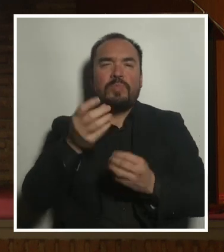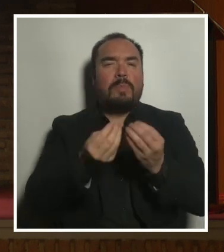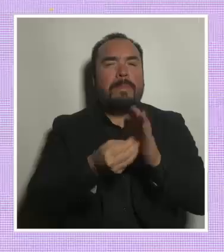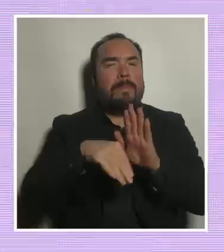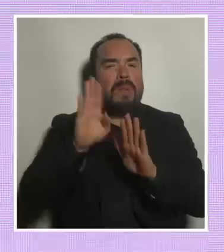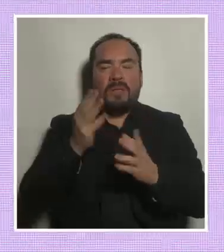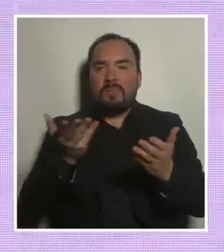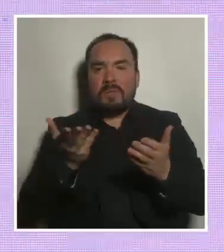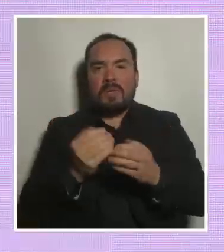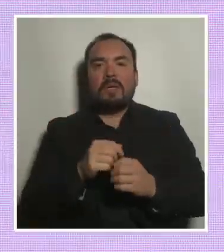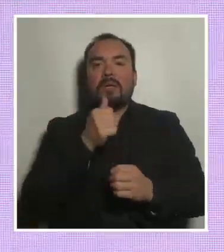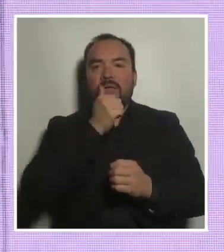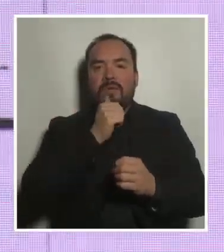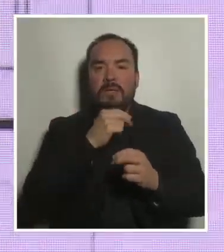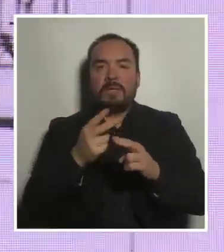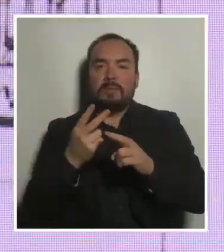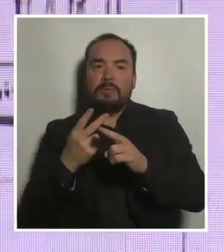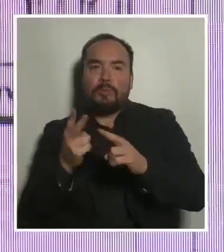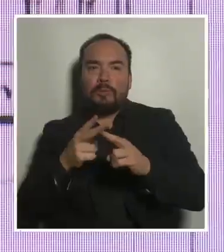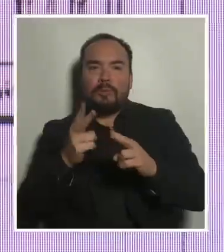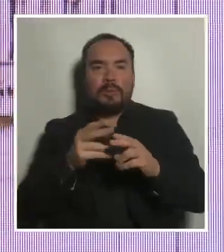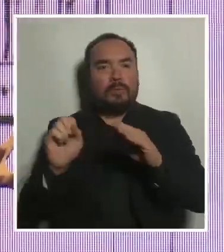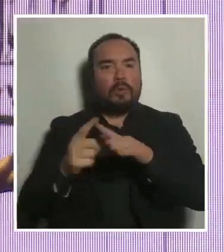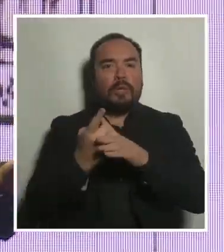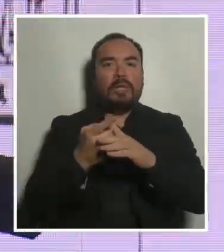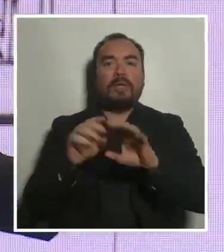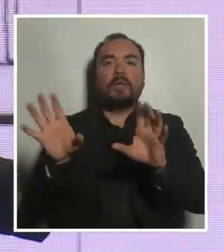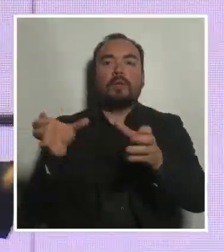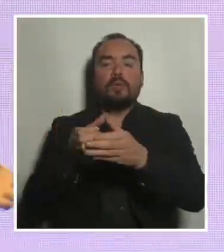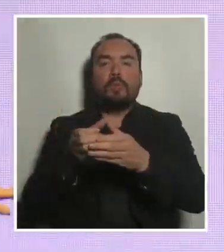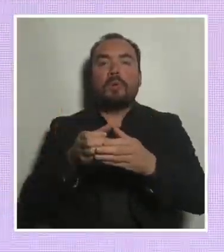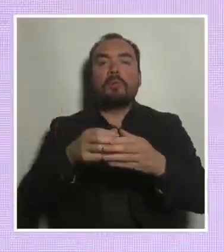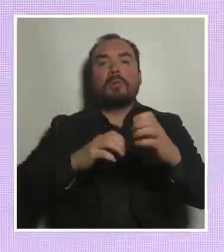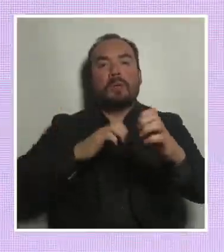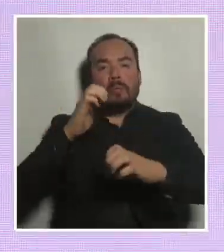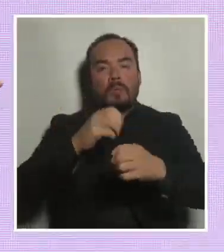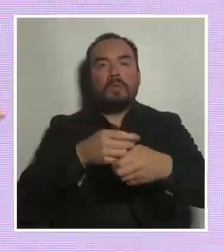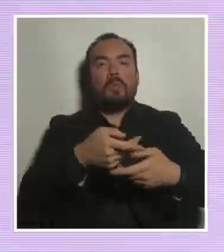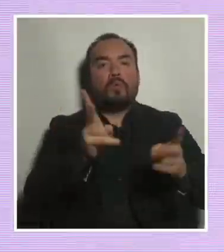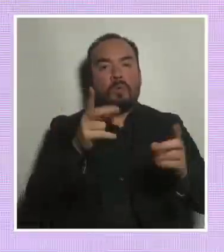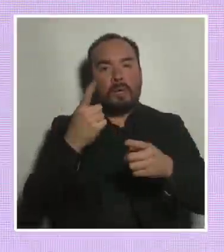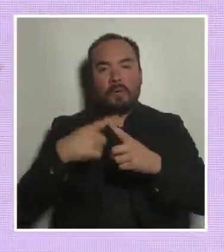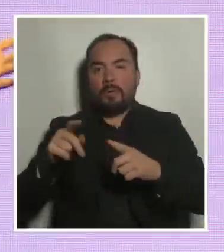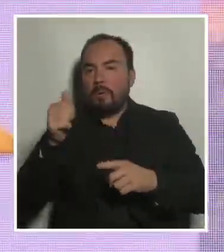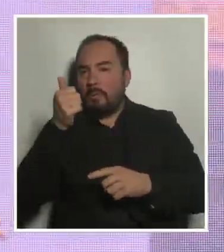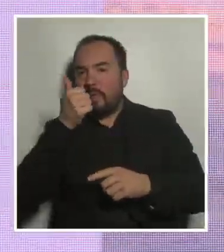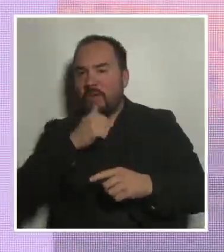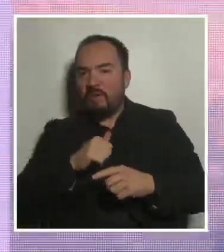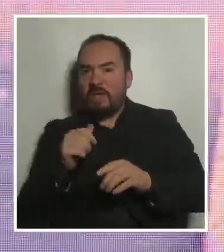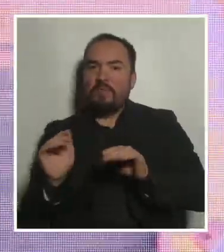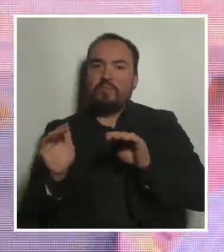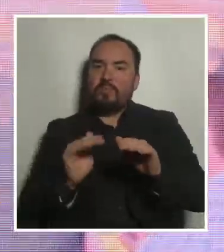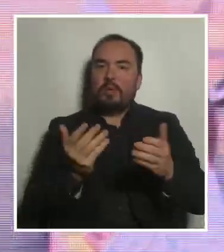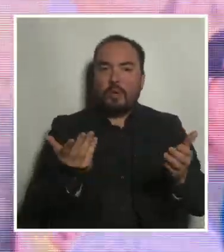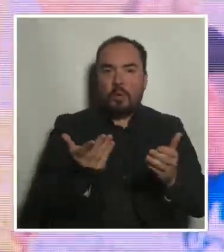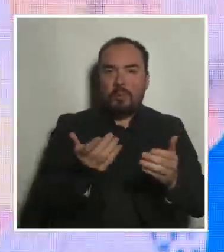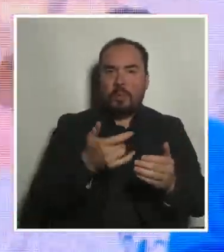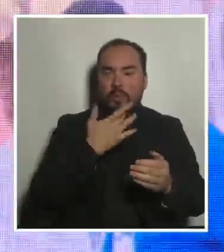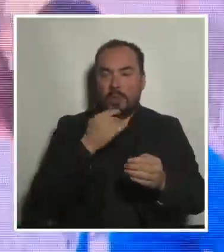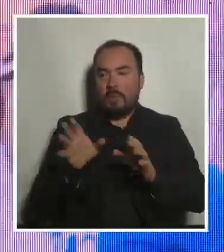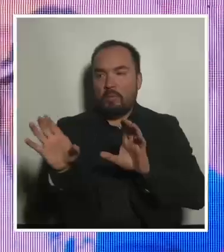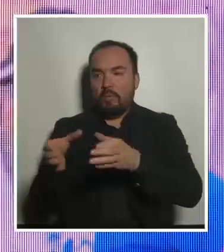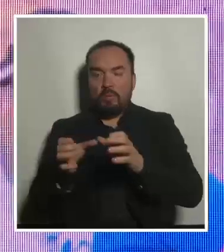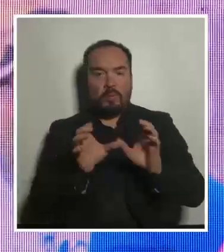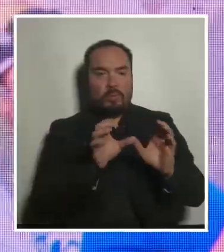territorios a partir de la dicotomía de lo público y lo privado, ¿verdad? Esta dicotomía que asigna al espacio público